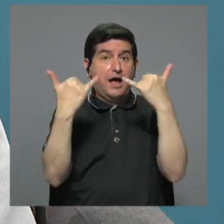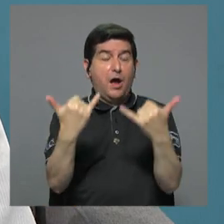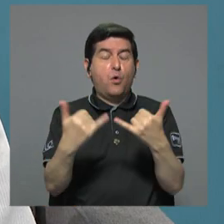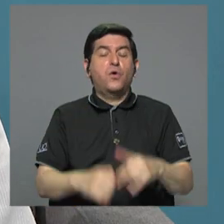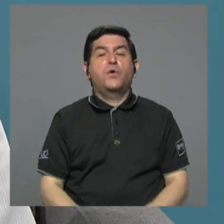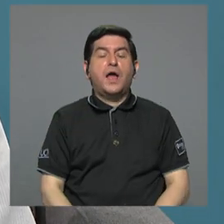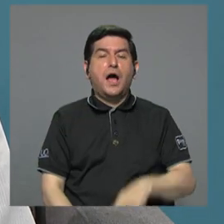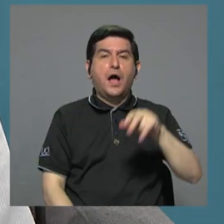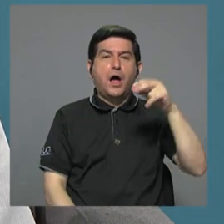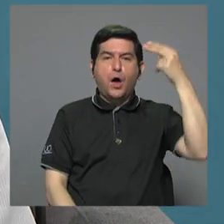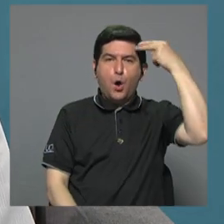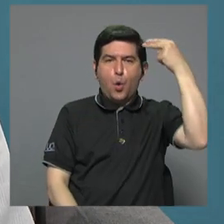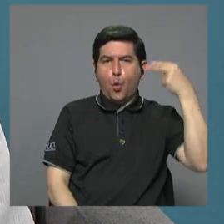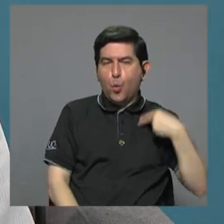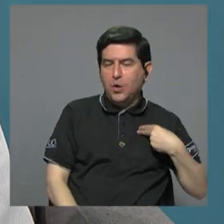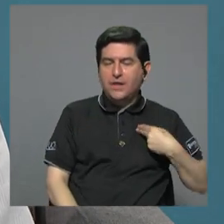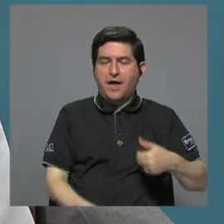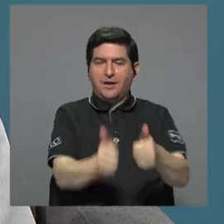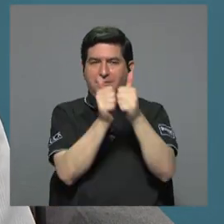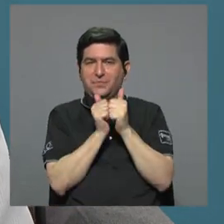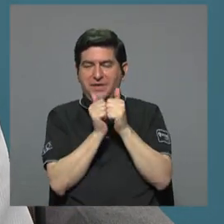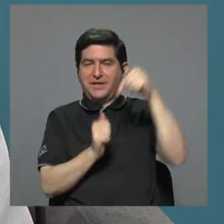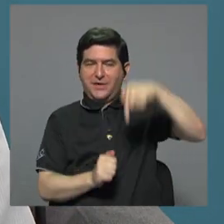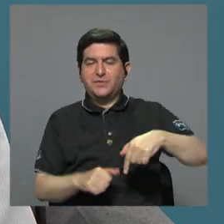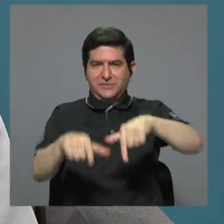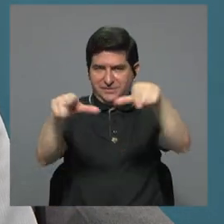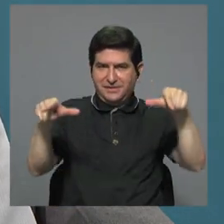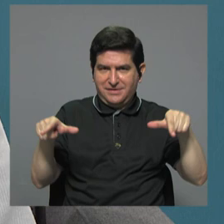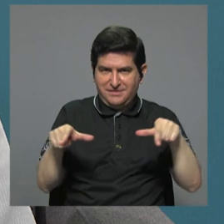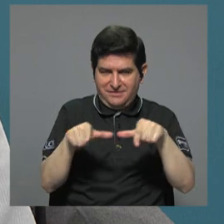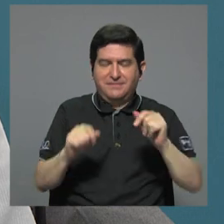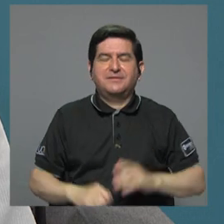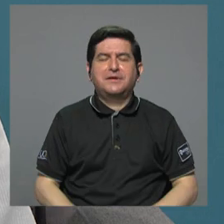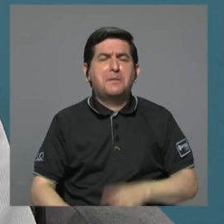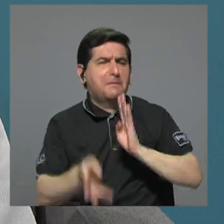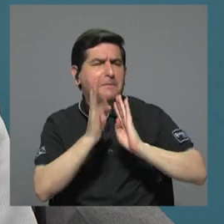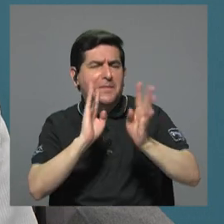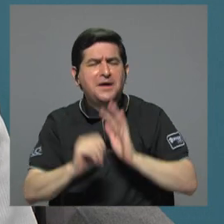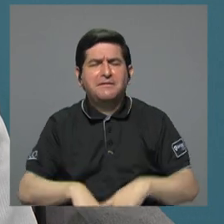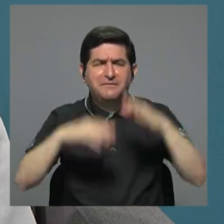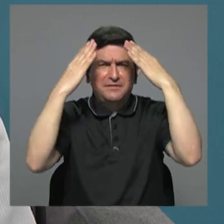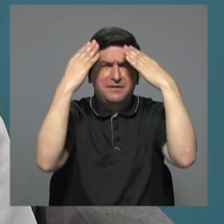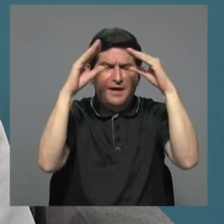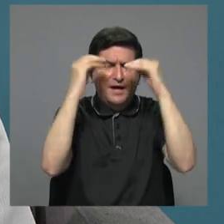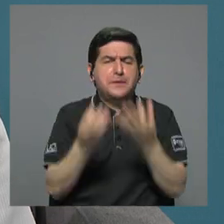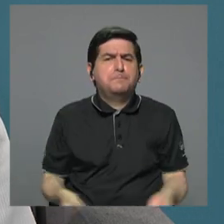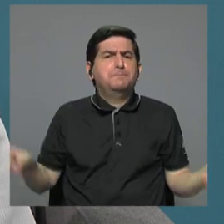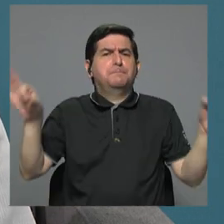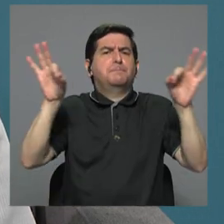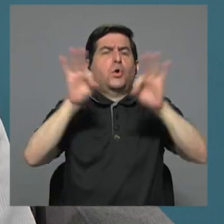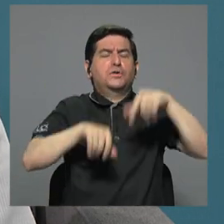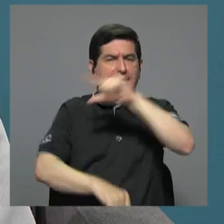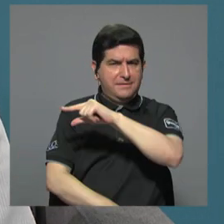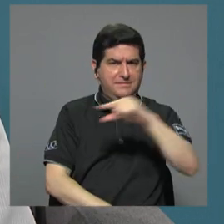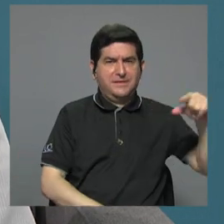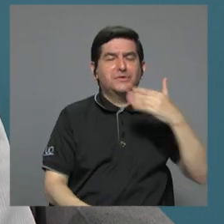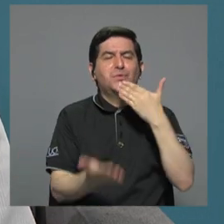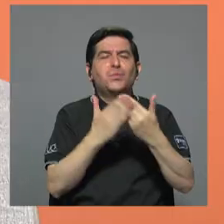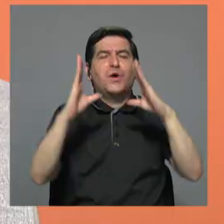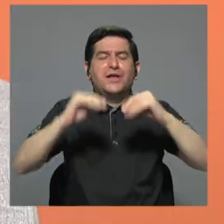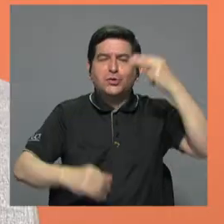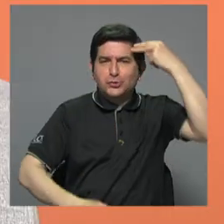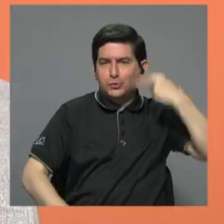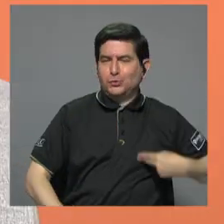con Hulda Miranda, quien ya nos acompaña, está aquí en el set, para hablarnos de las informaciones más destacadas de esta semana. Buenas noches,